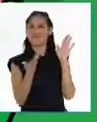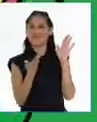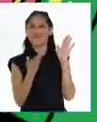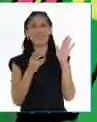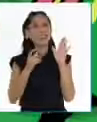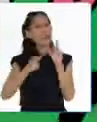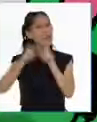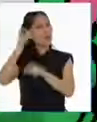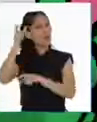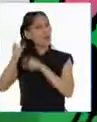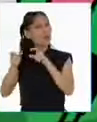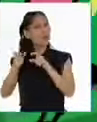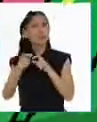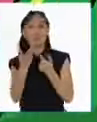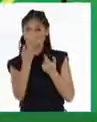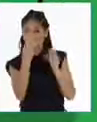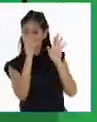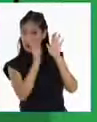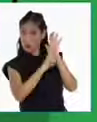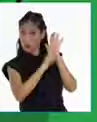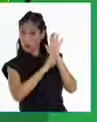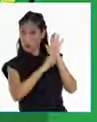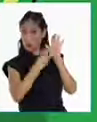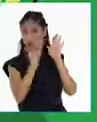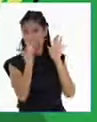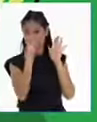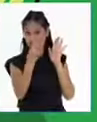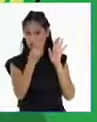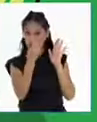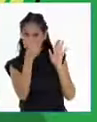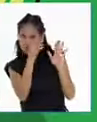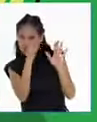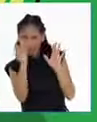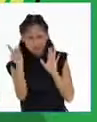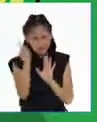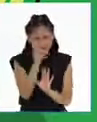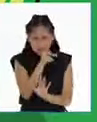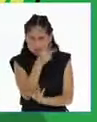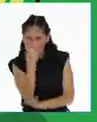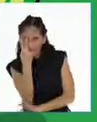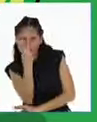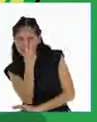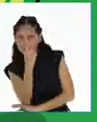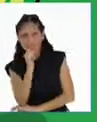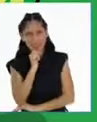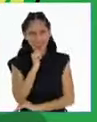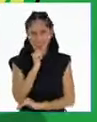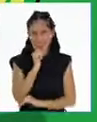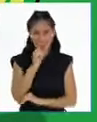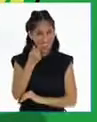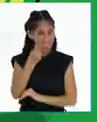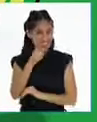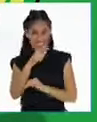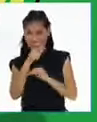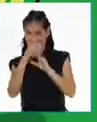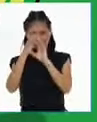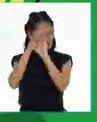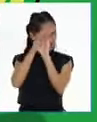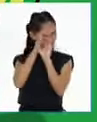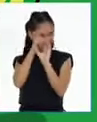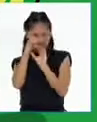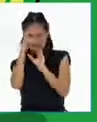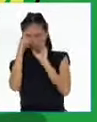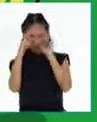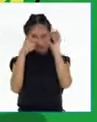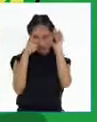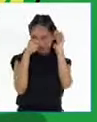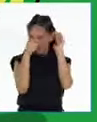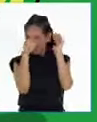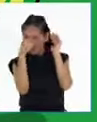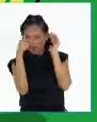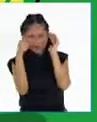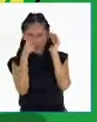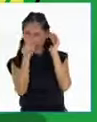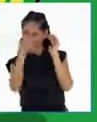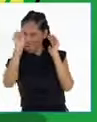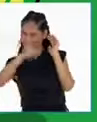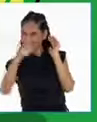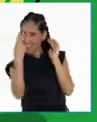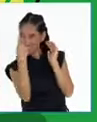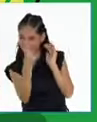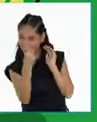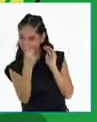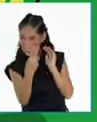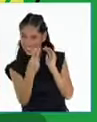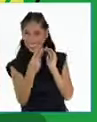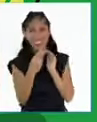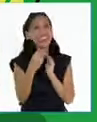Tenemos que ser observadores como los detectives. Creo que hay otro DNI. ¿Lo ven? ¡Sí! ¡Ya vi el ánfora!